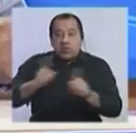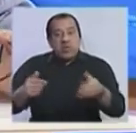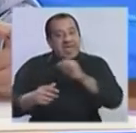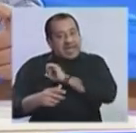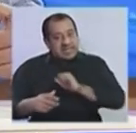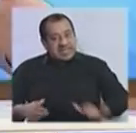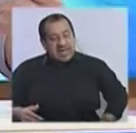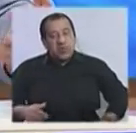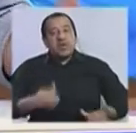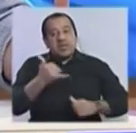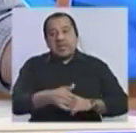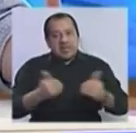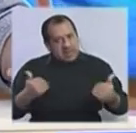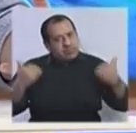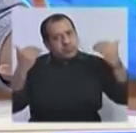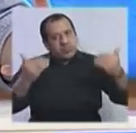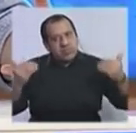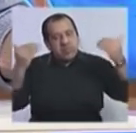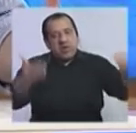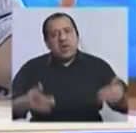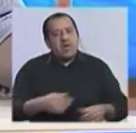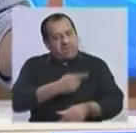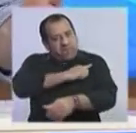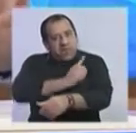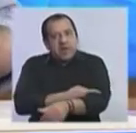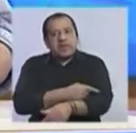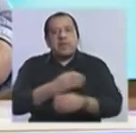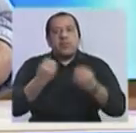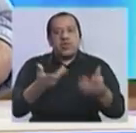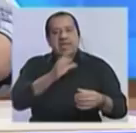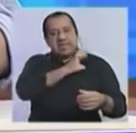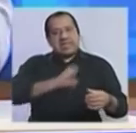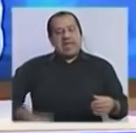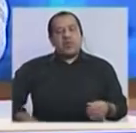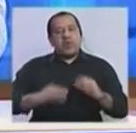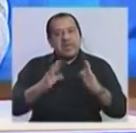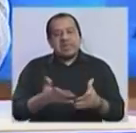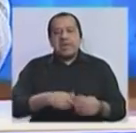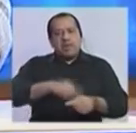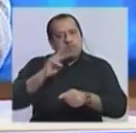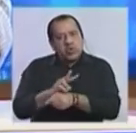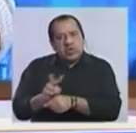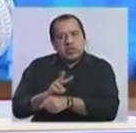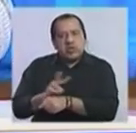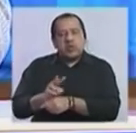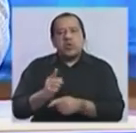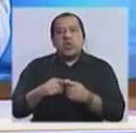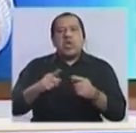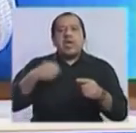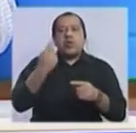fortalezca porque el Estado es sinónimo de protección. El otro enfoque de